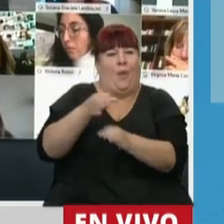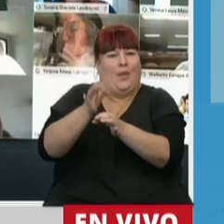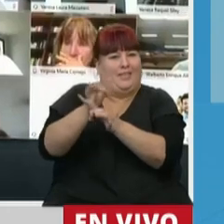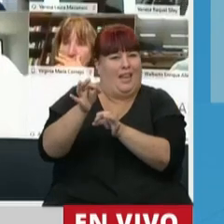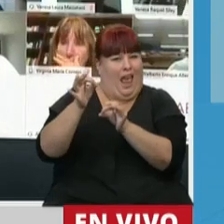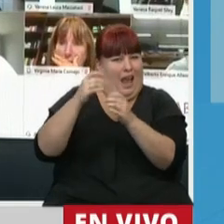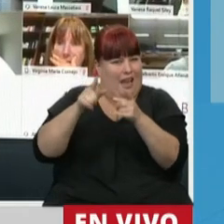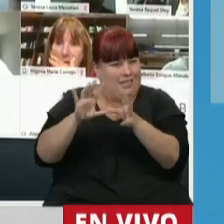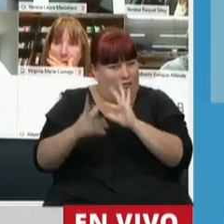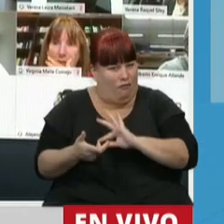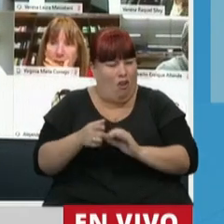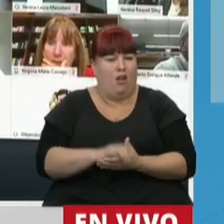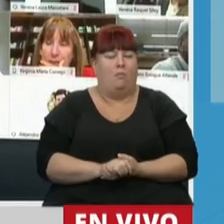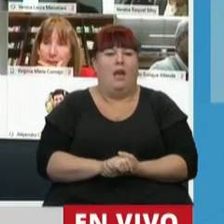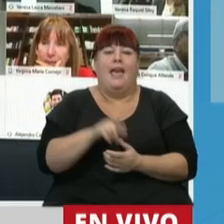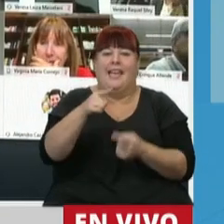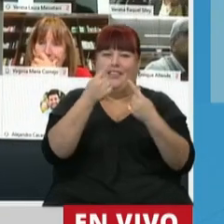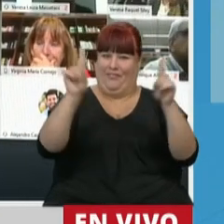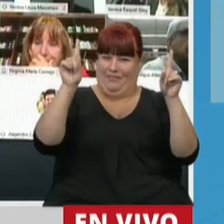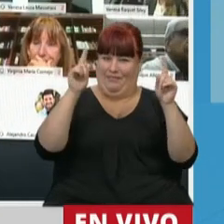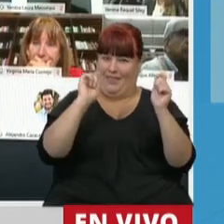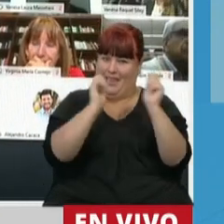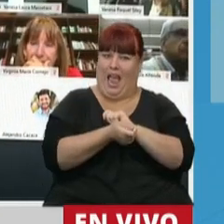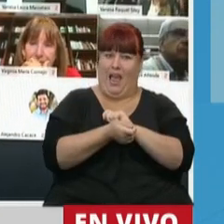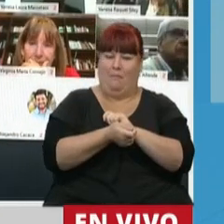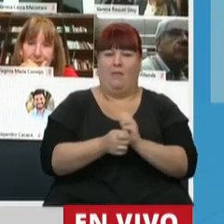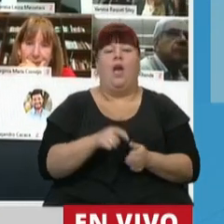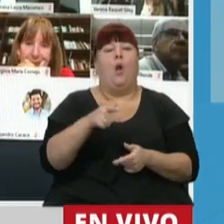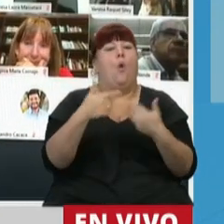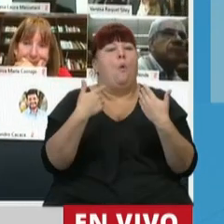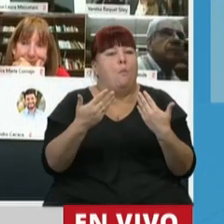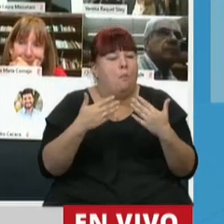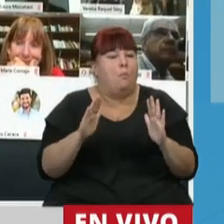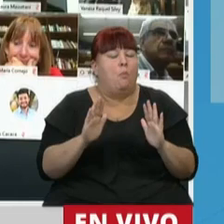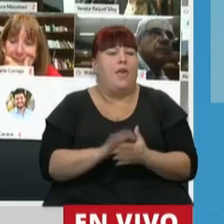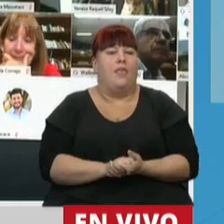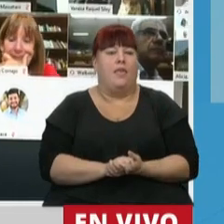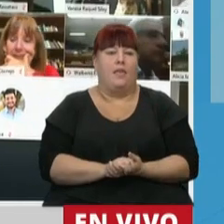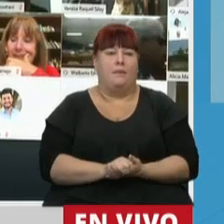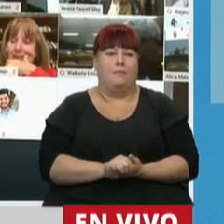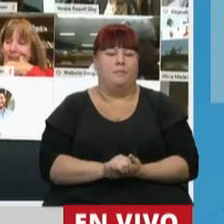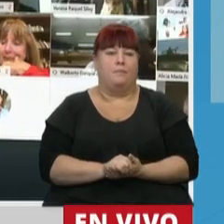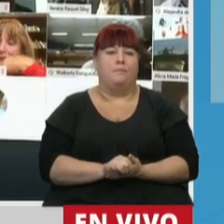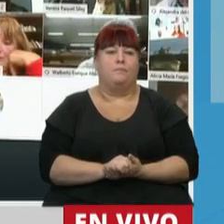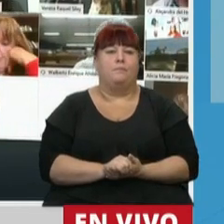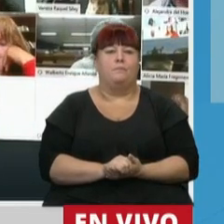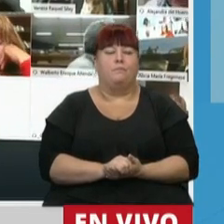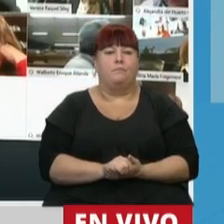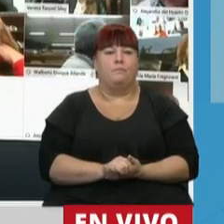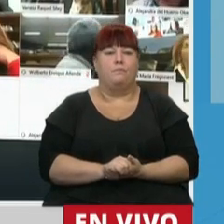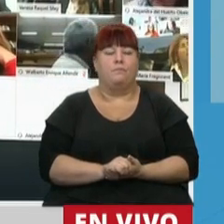Esa excepcionalidad habilita la posibilidad de que